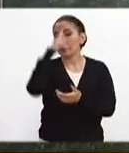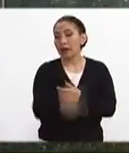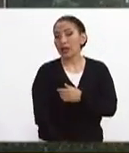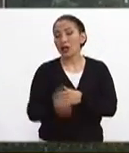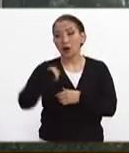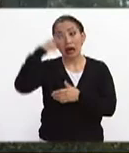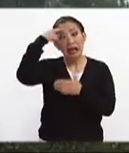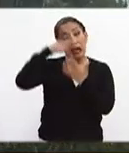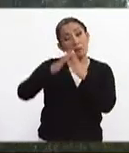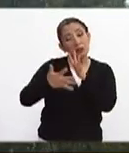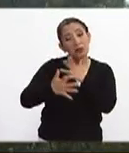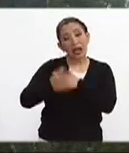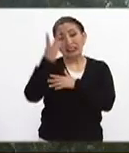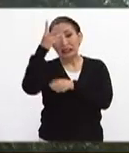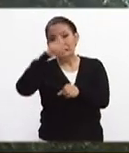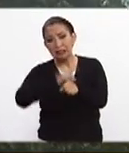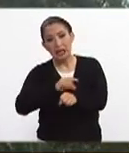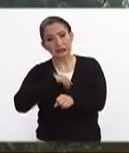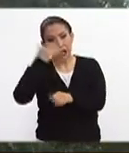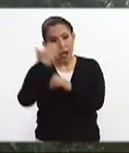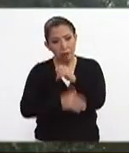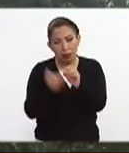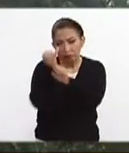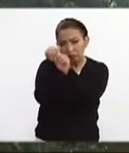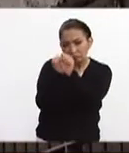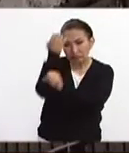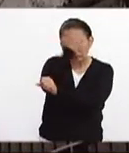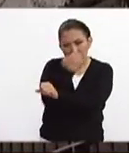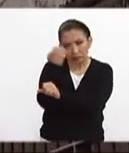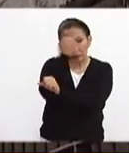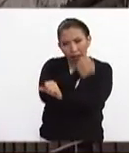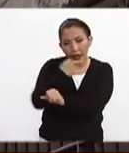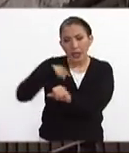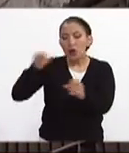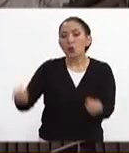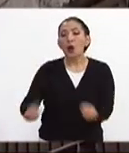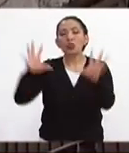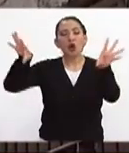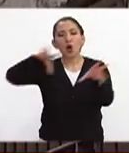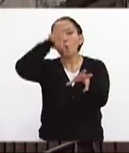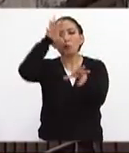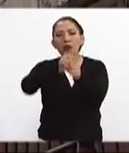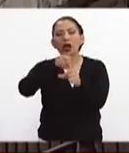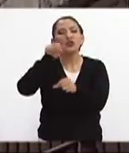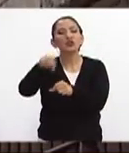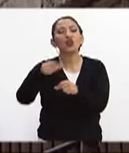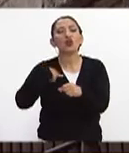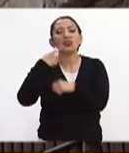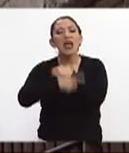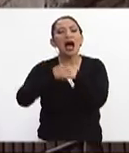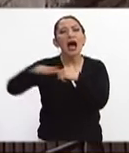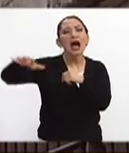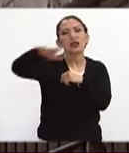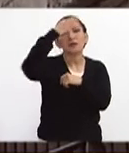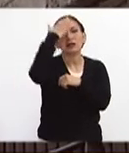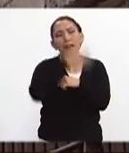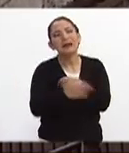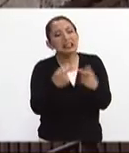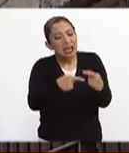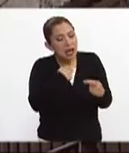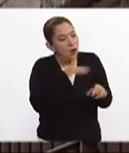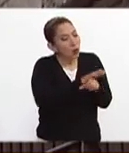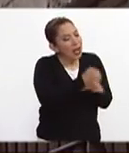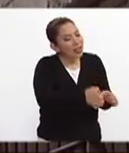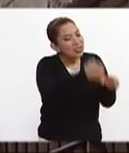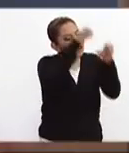prevé que en un plazo de tres días terminen las inspecciones y se tenga un censo puntual de los daños para saber qué